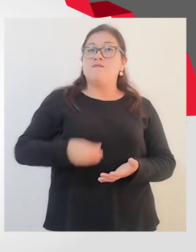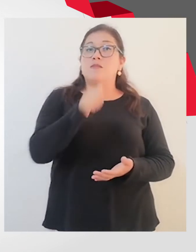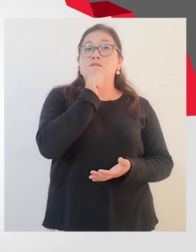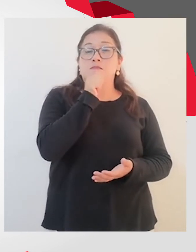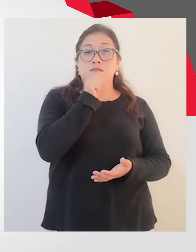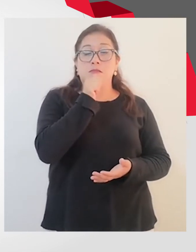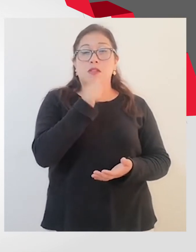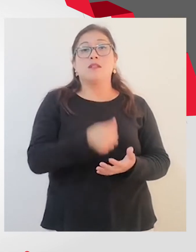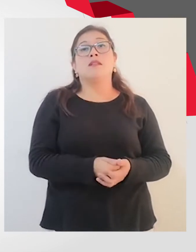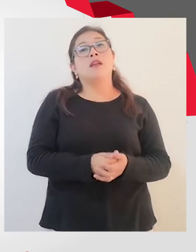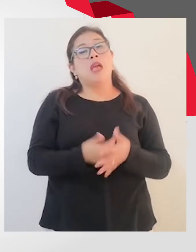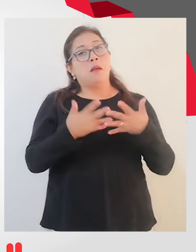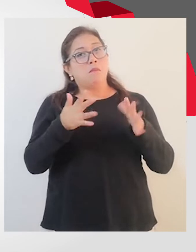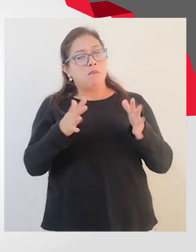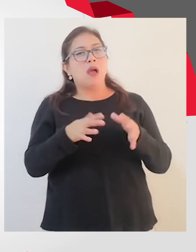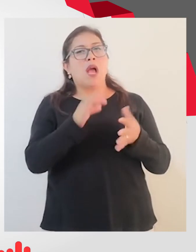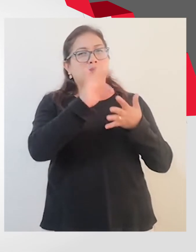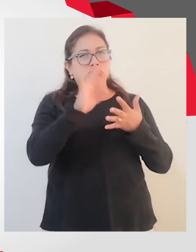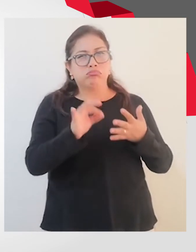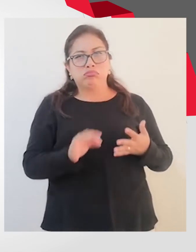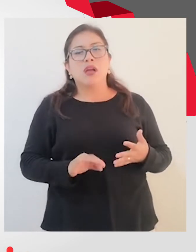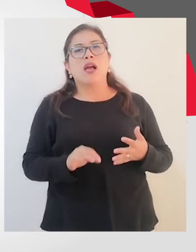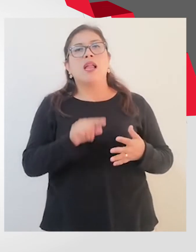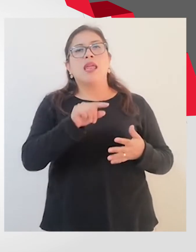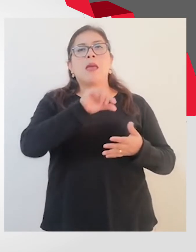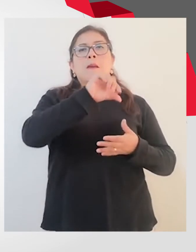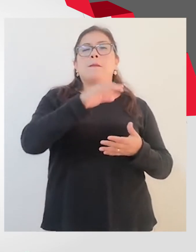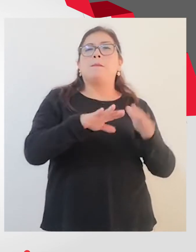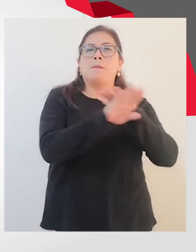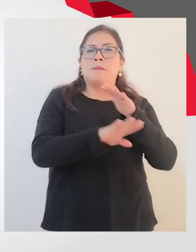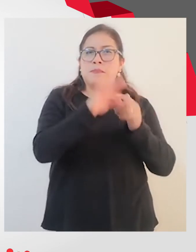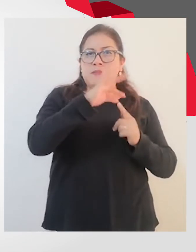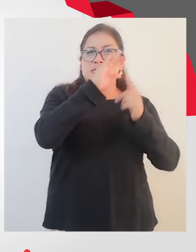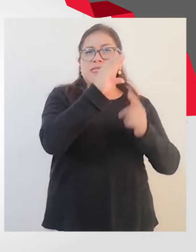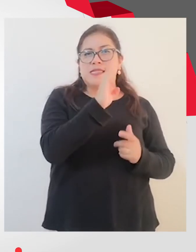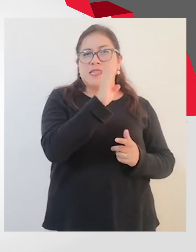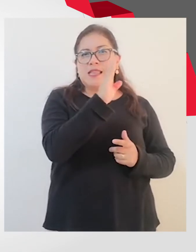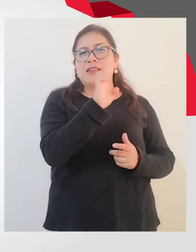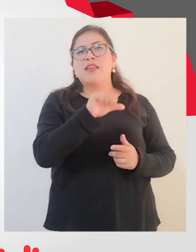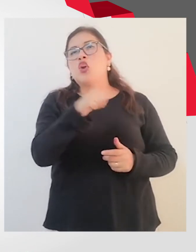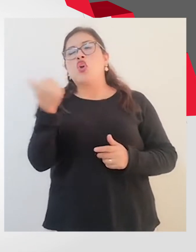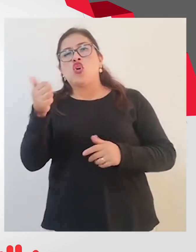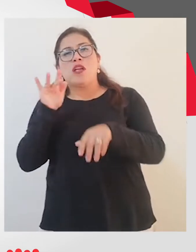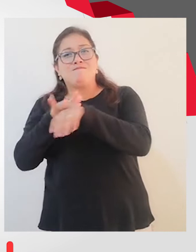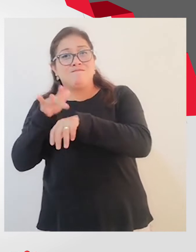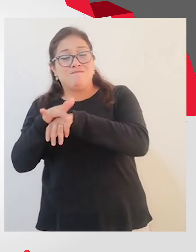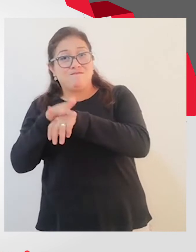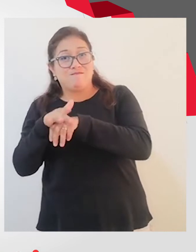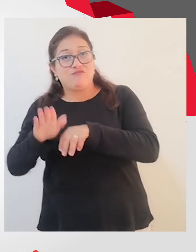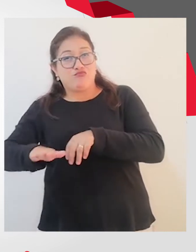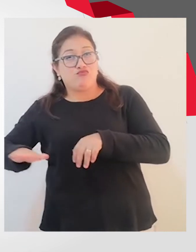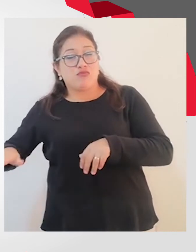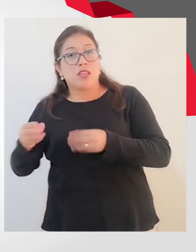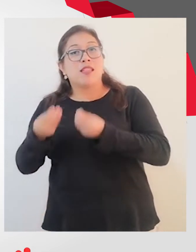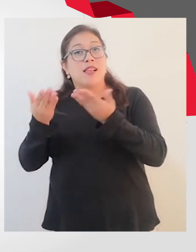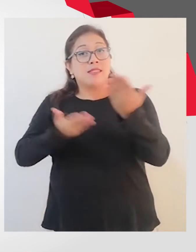privadas, entre los que están Centros de Educación Básica Especial CEDES y los programas de intervención temprana que dan